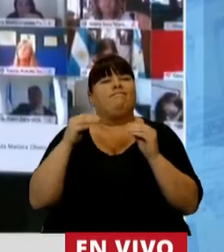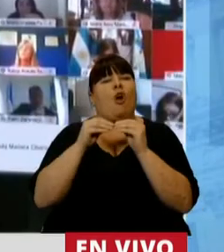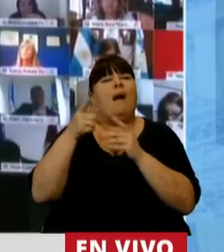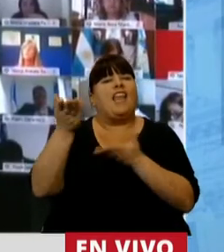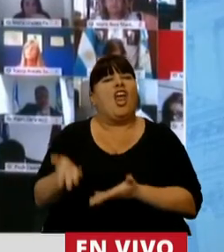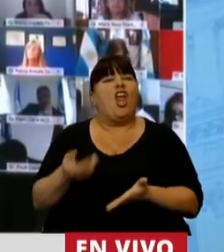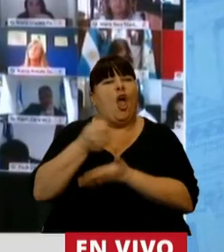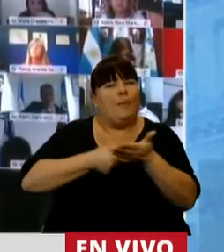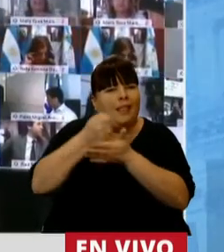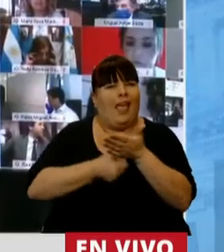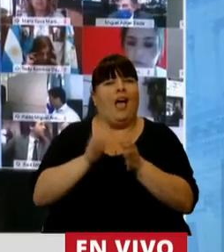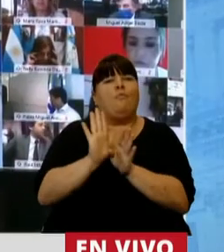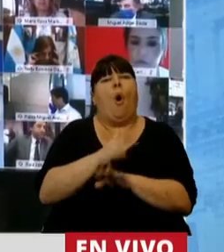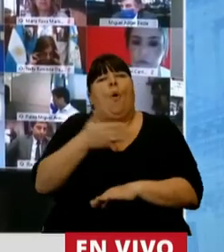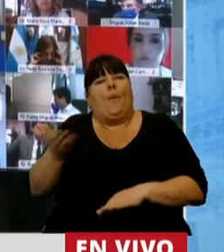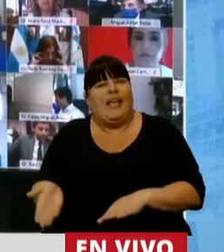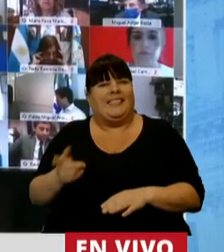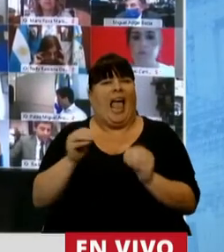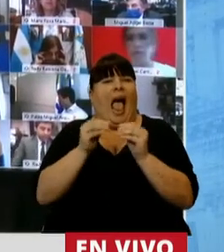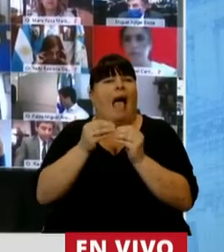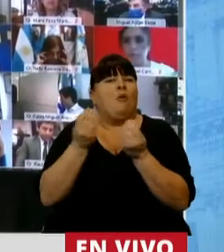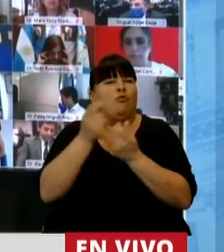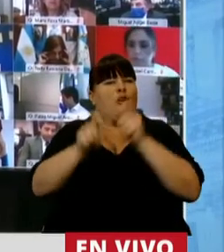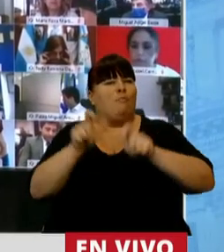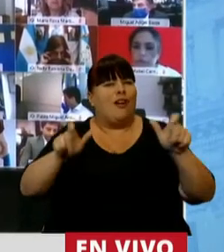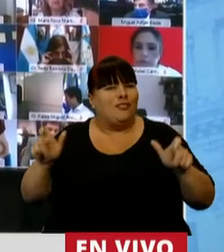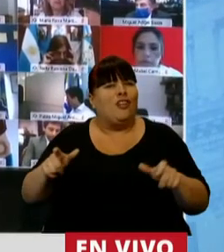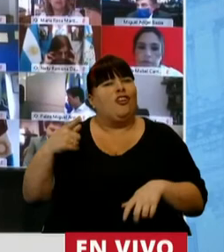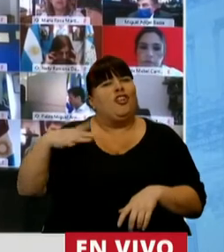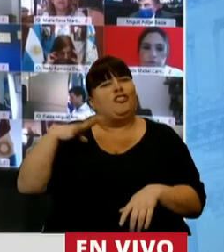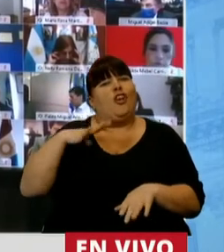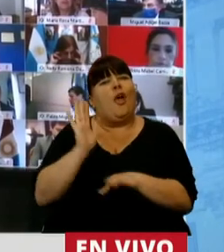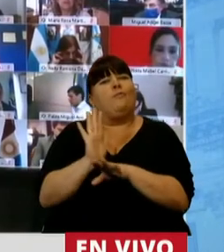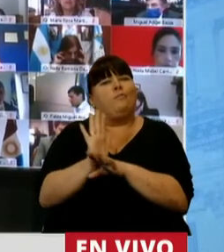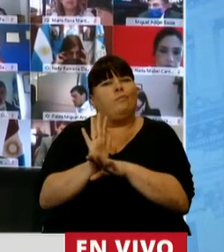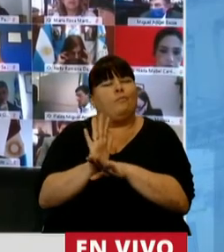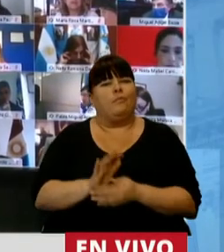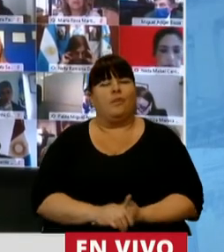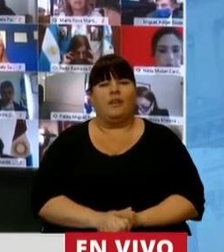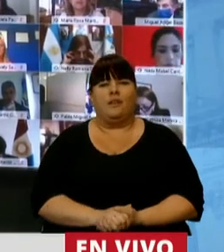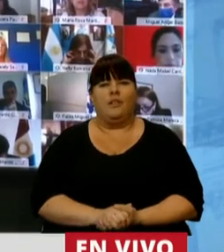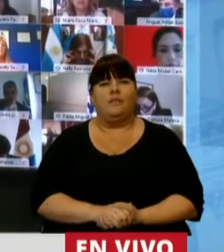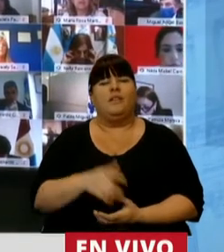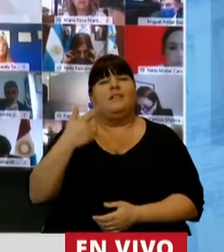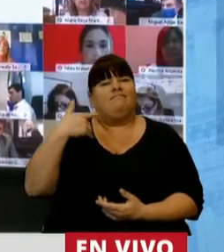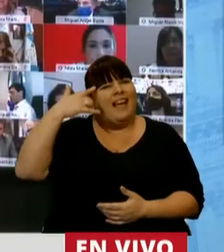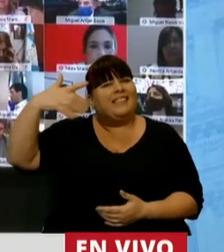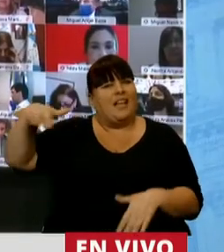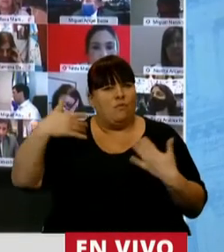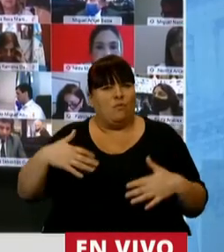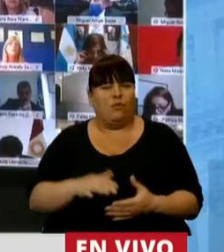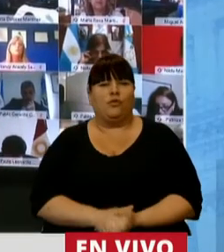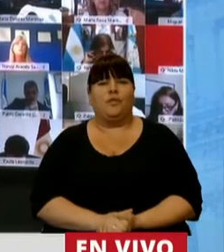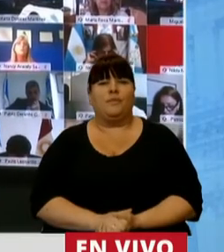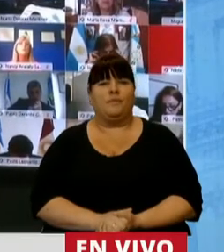militante, al vecino, al amigo de muchos, al que todavía llamamos Lupi y al que tanto extrañamos.